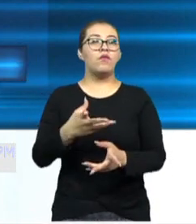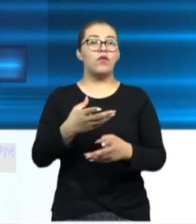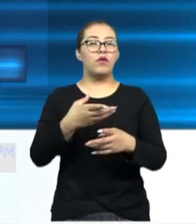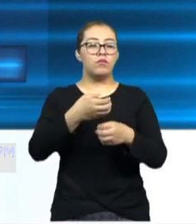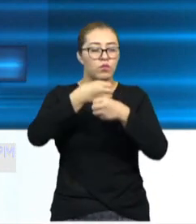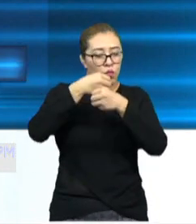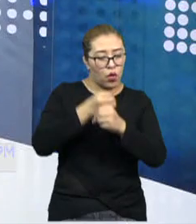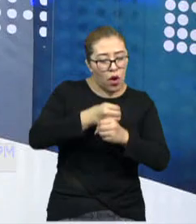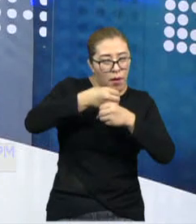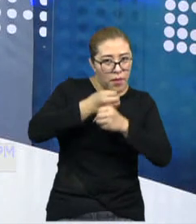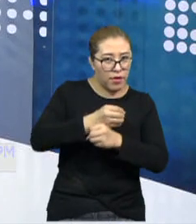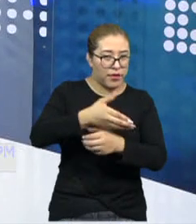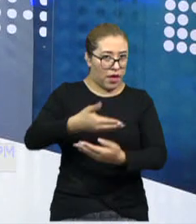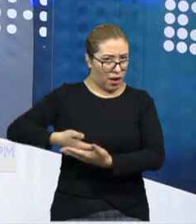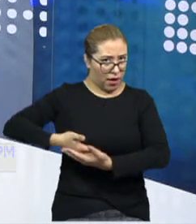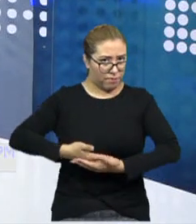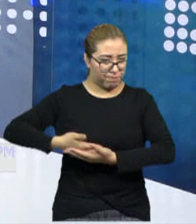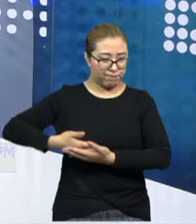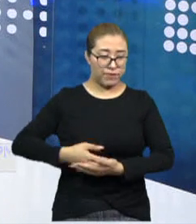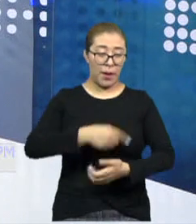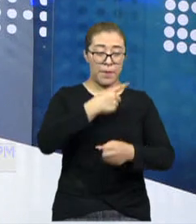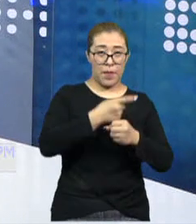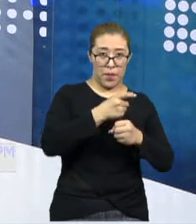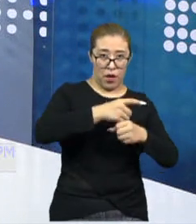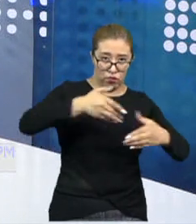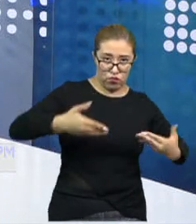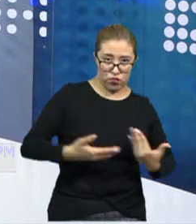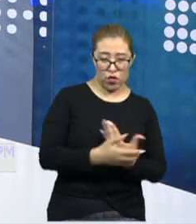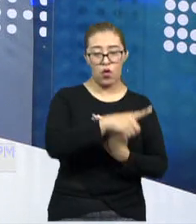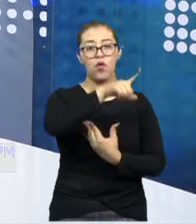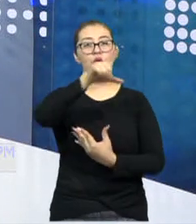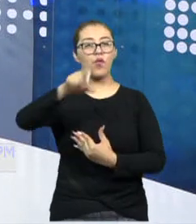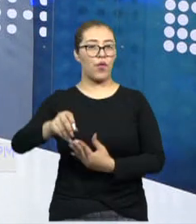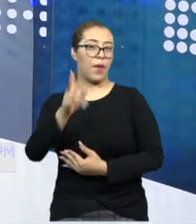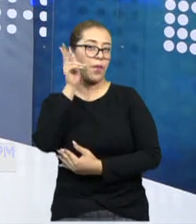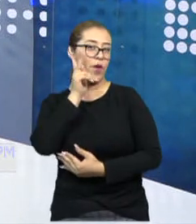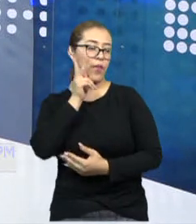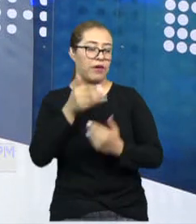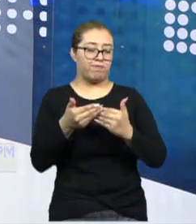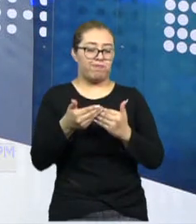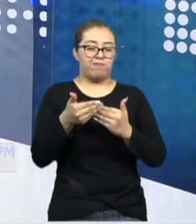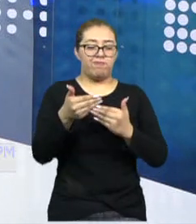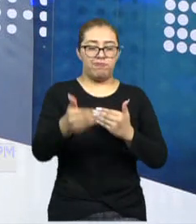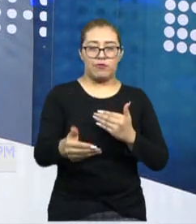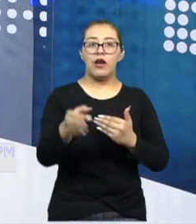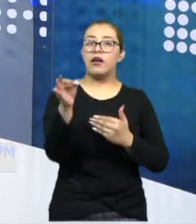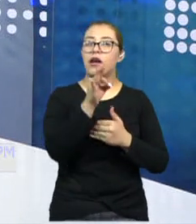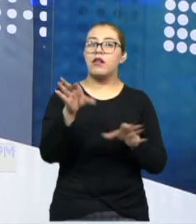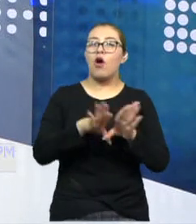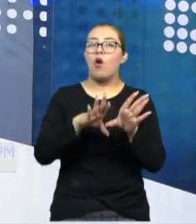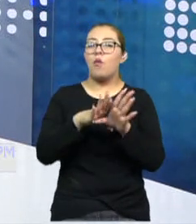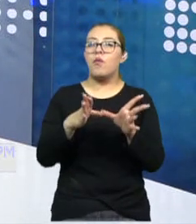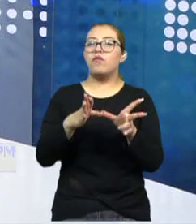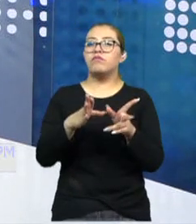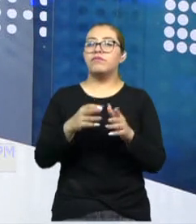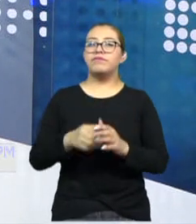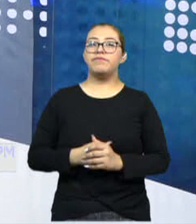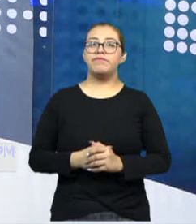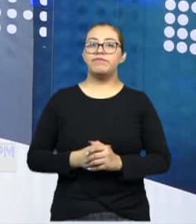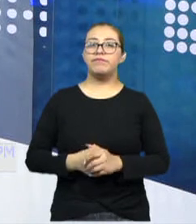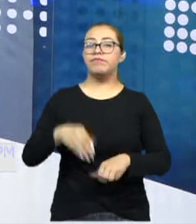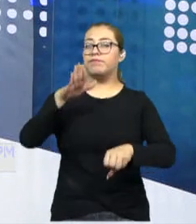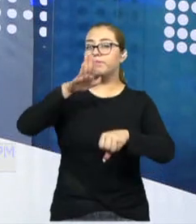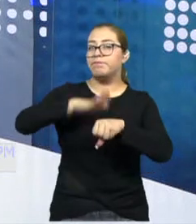bebés fueron tomadas pocas horas después del nacimiento. Esto no da tiempo a que se haga una colonización, un